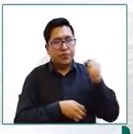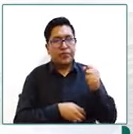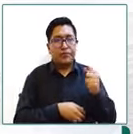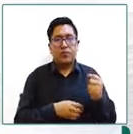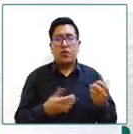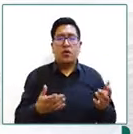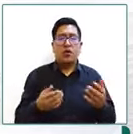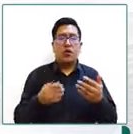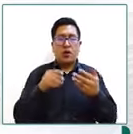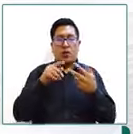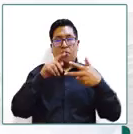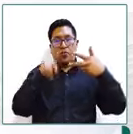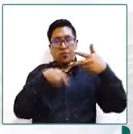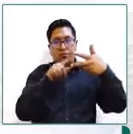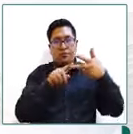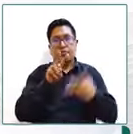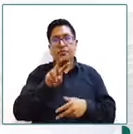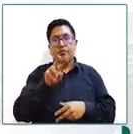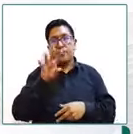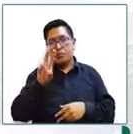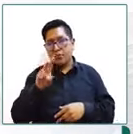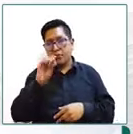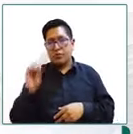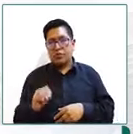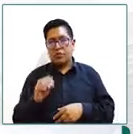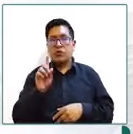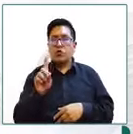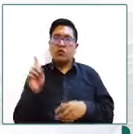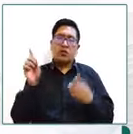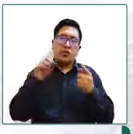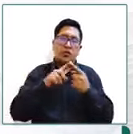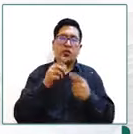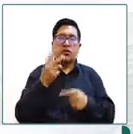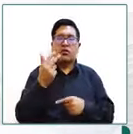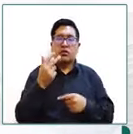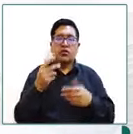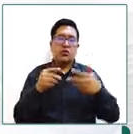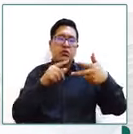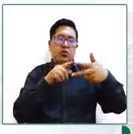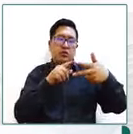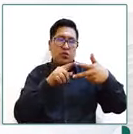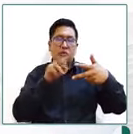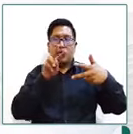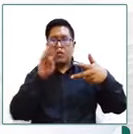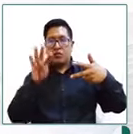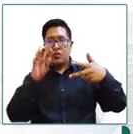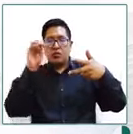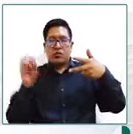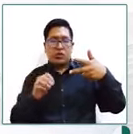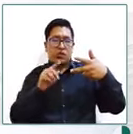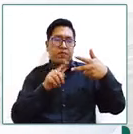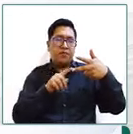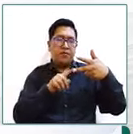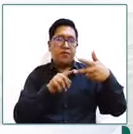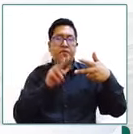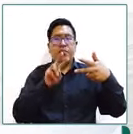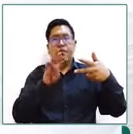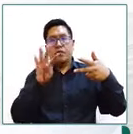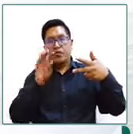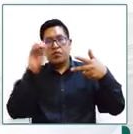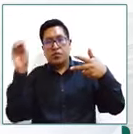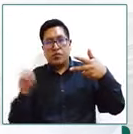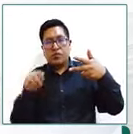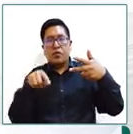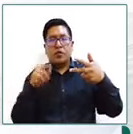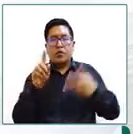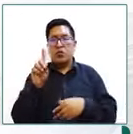27% deciden de 1 a 3 años el 20% entre 3 a 5 años y el 24% se encontraría entre un